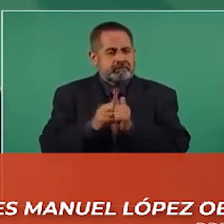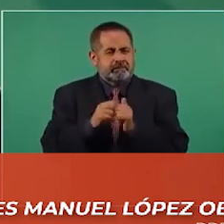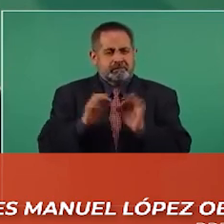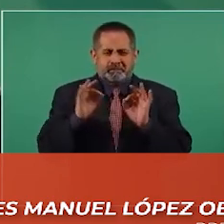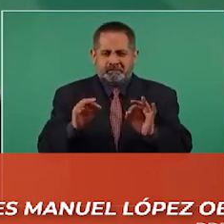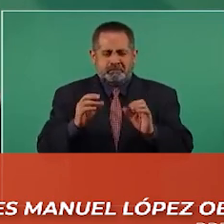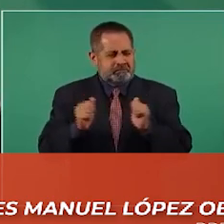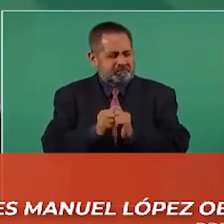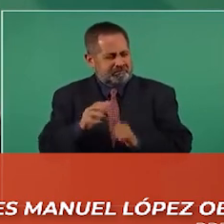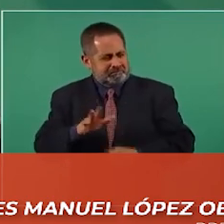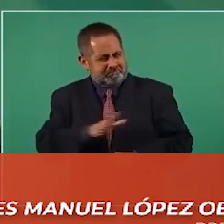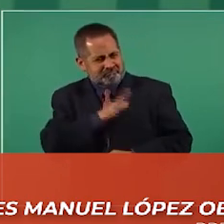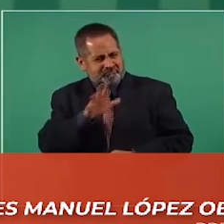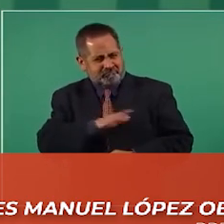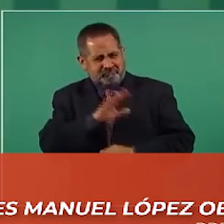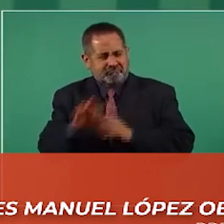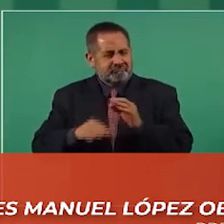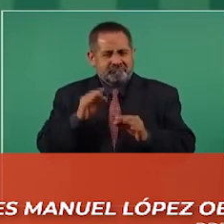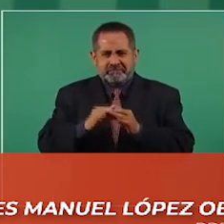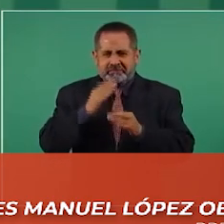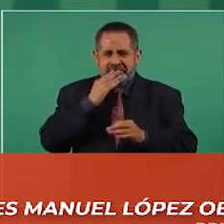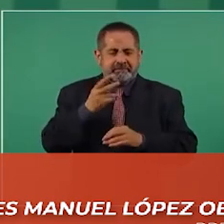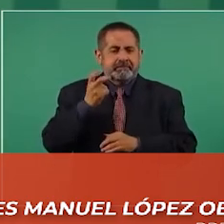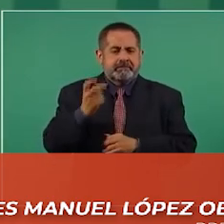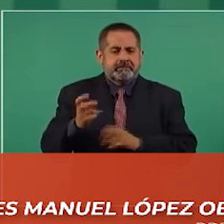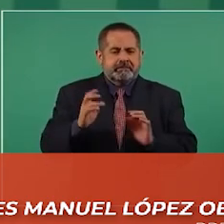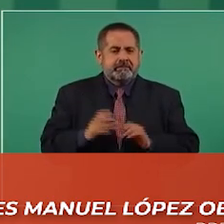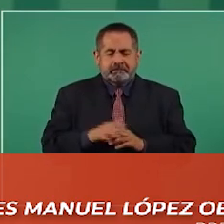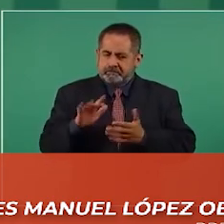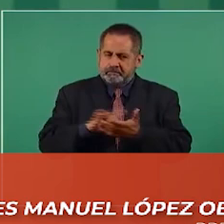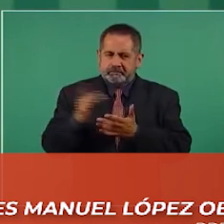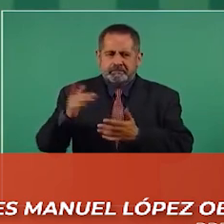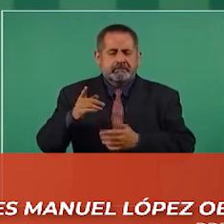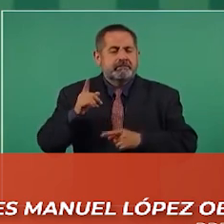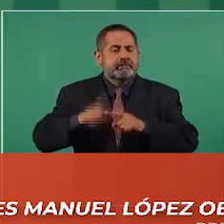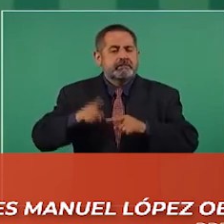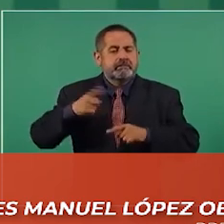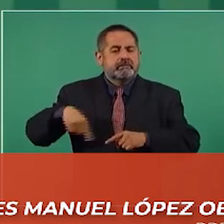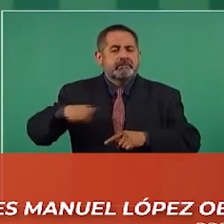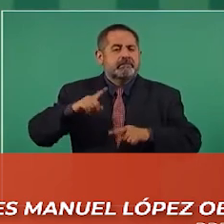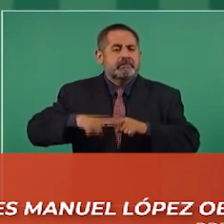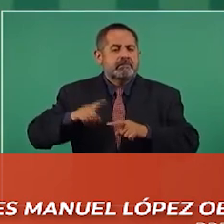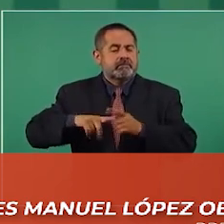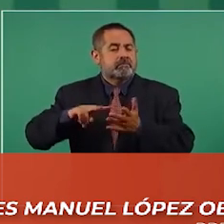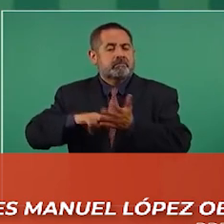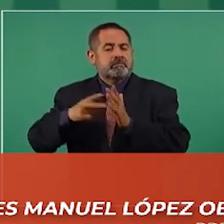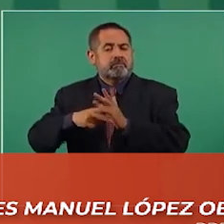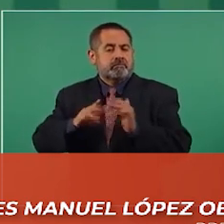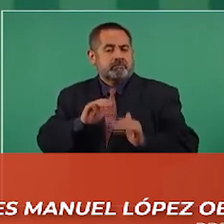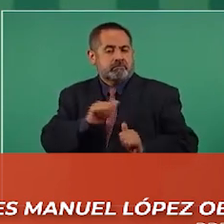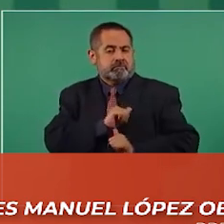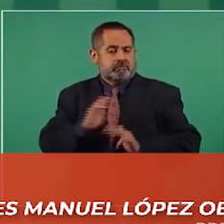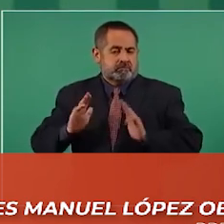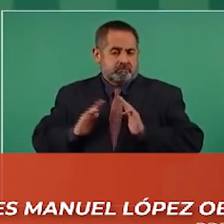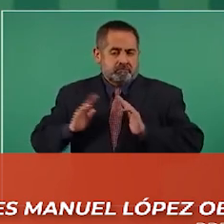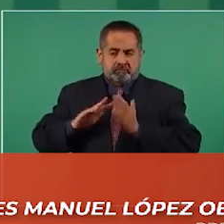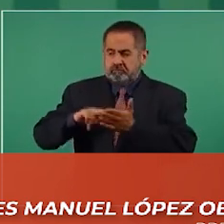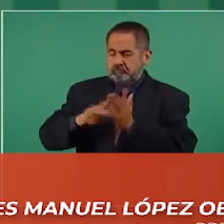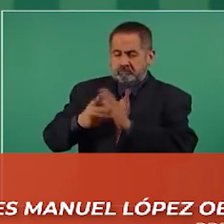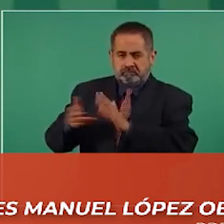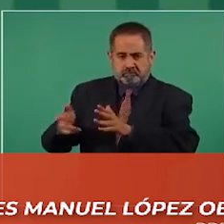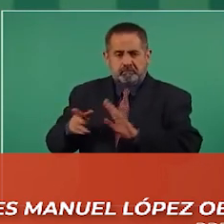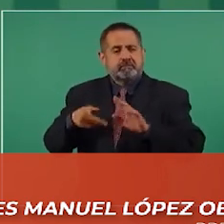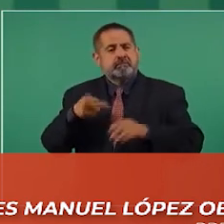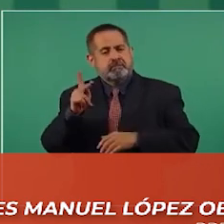mucha calidad esto gracias a los ingenieros militares pero